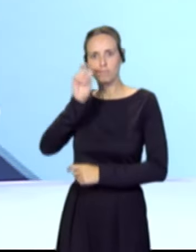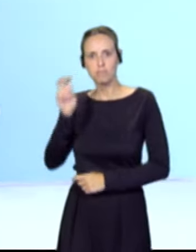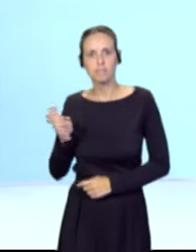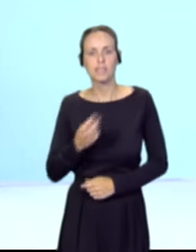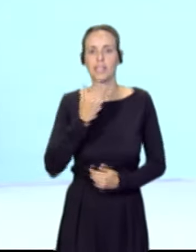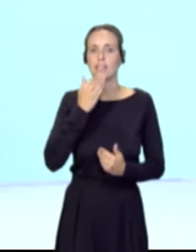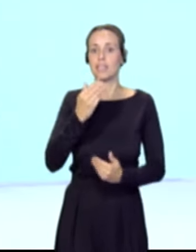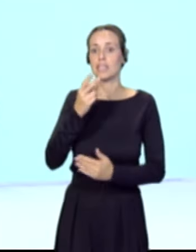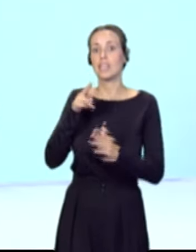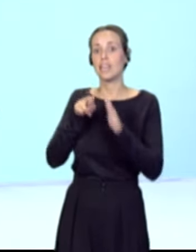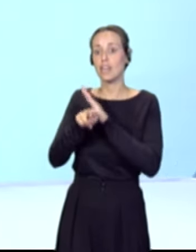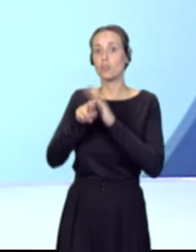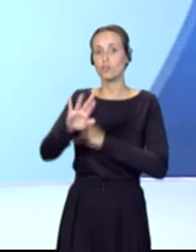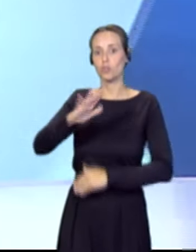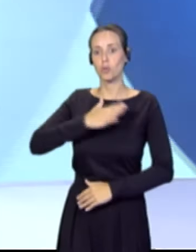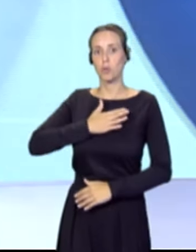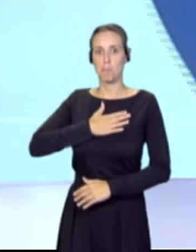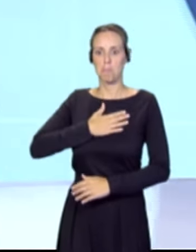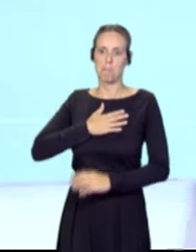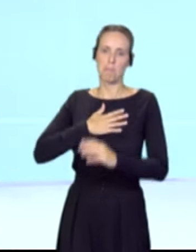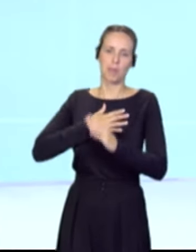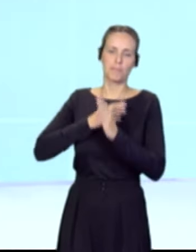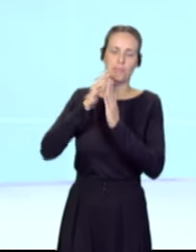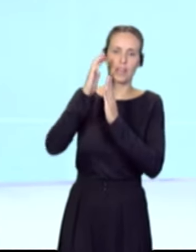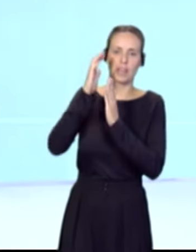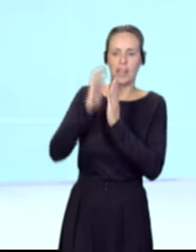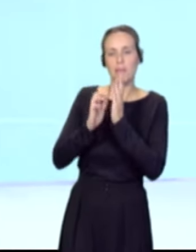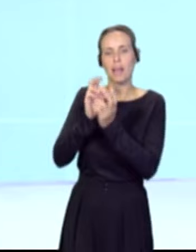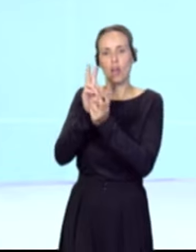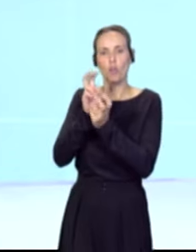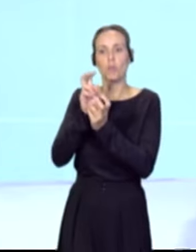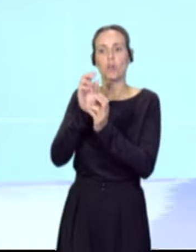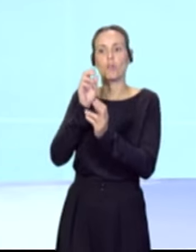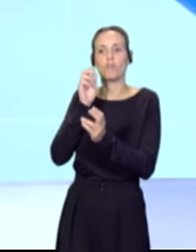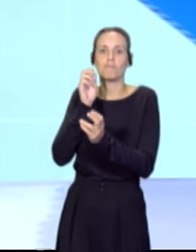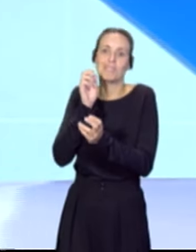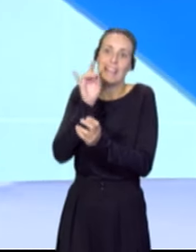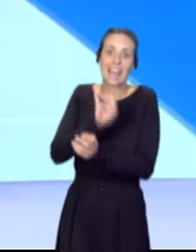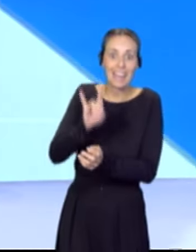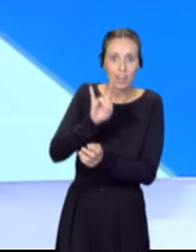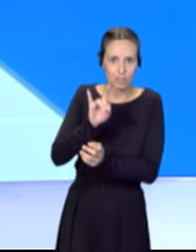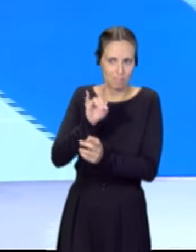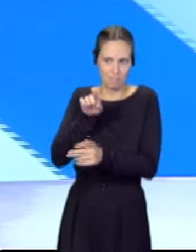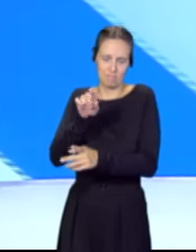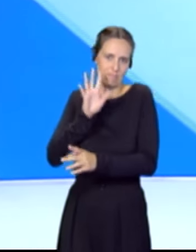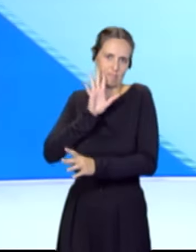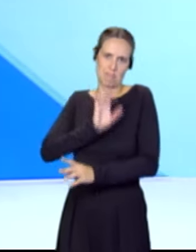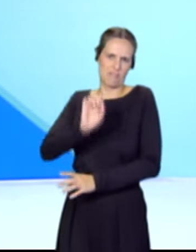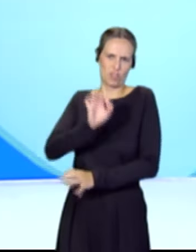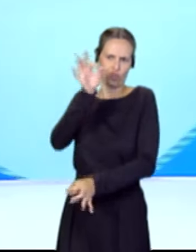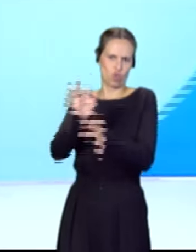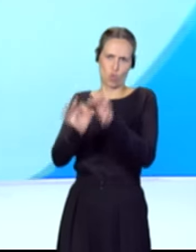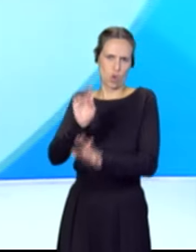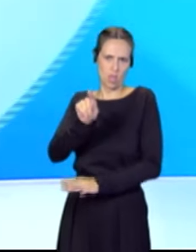se denomina el régimen económico fiscal canario, que es una obra de arte desde el punto de vista jurídico, para utilizar una de las